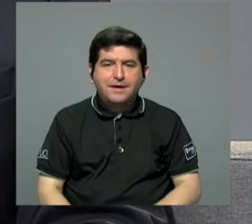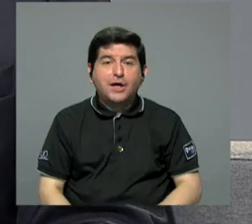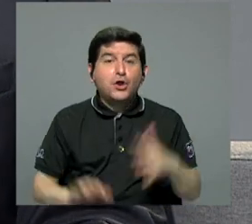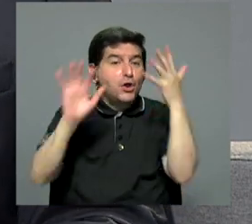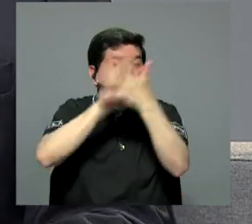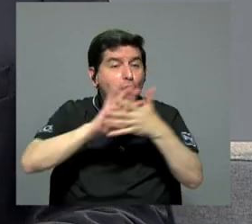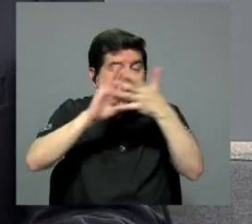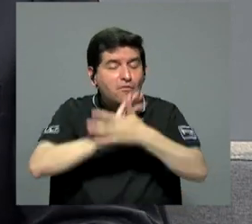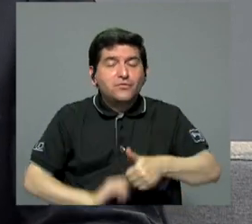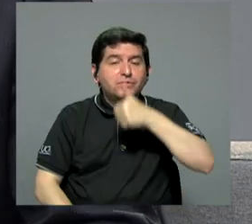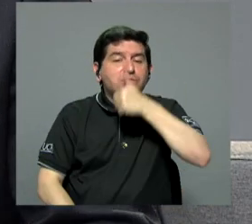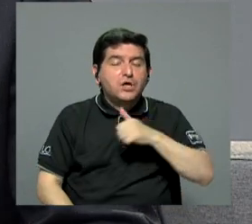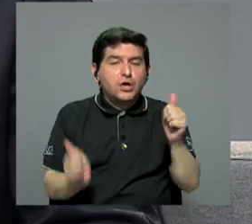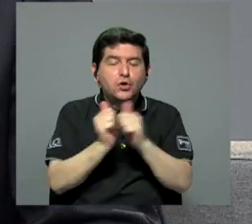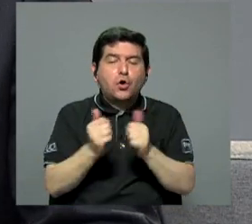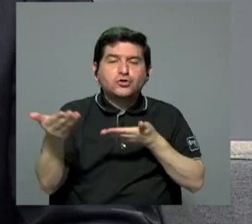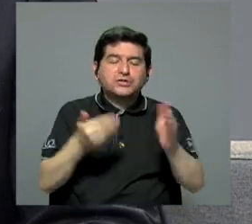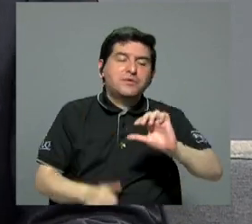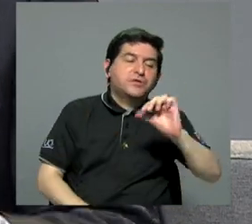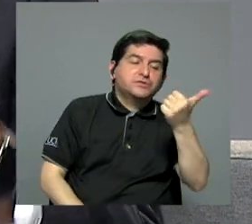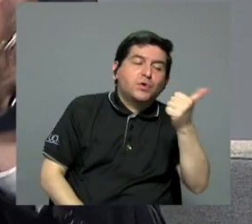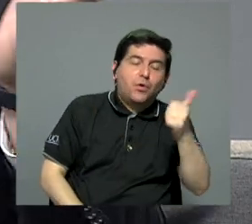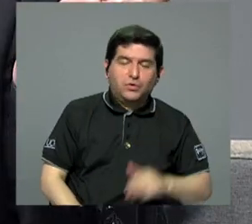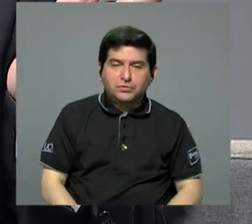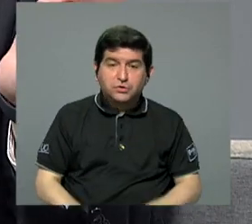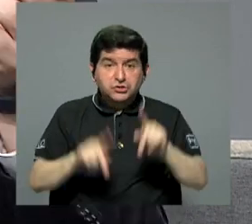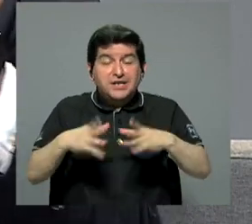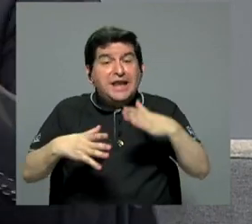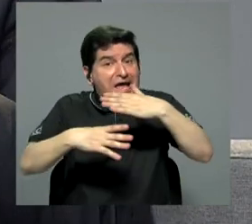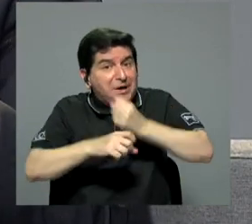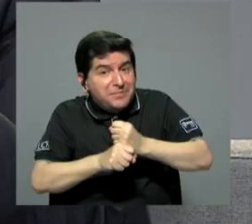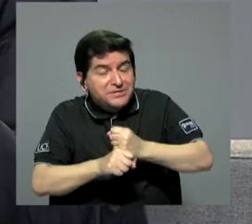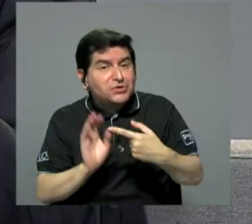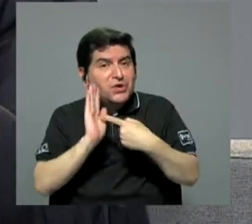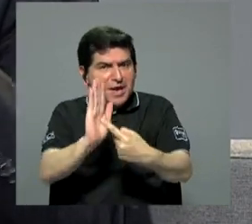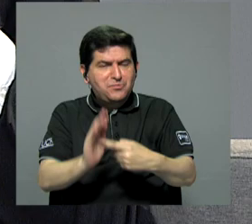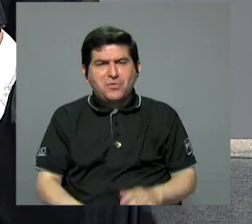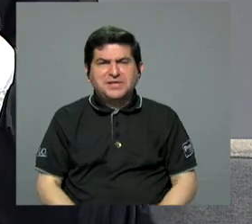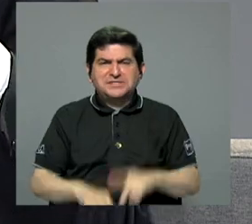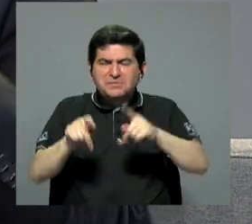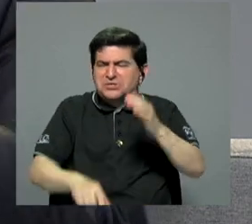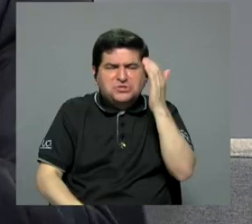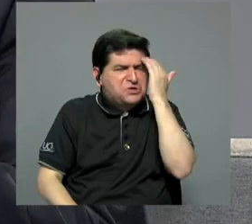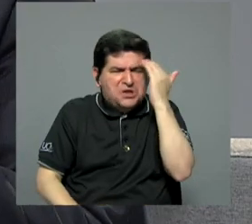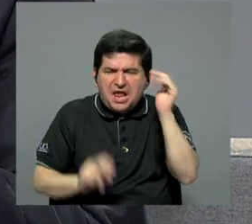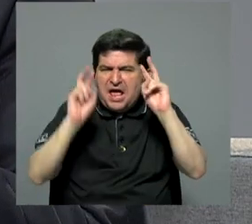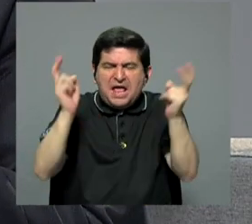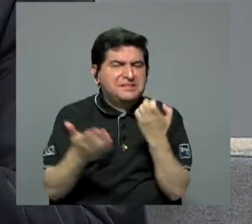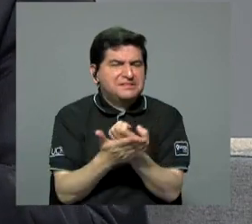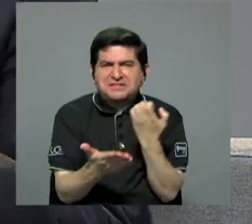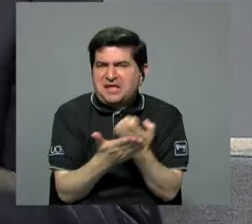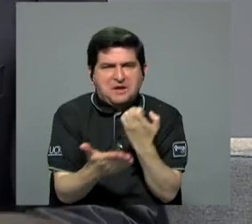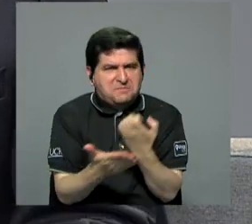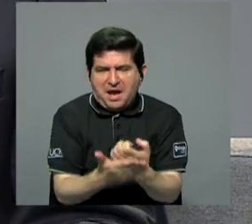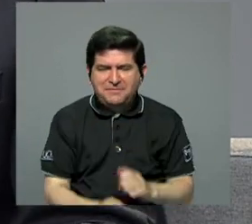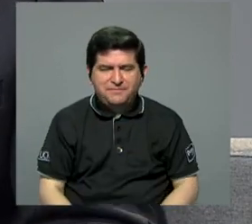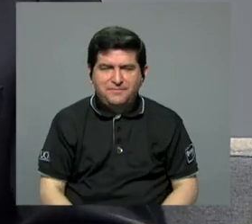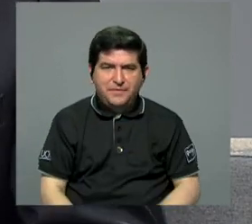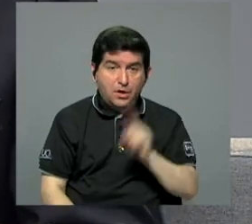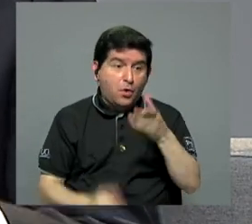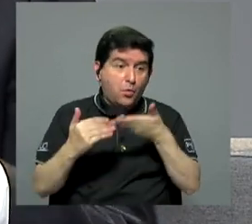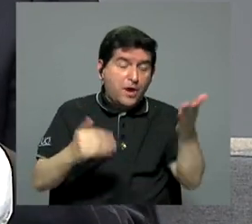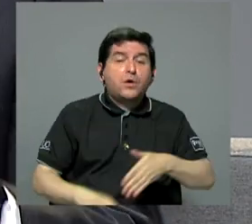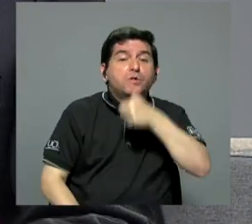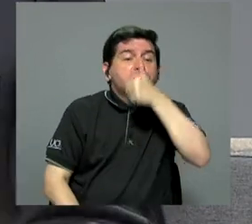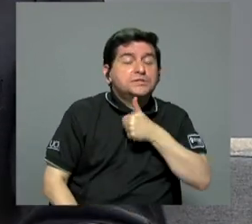confundan privatización con tercerización. O sea, el que lo haga demuestra que es un ignorante en temas económicos. Una cosa